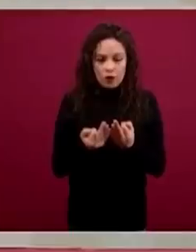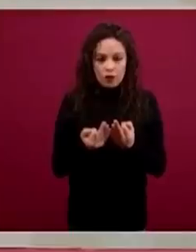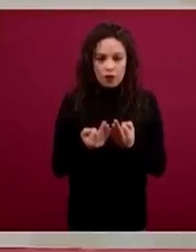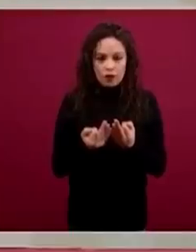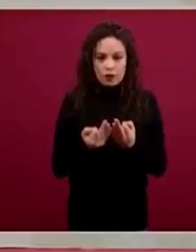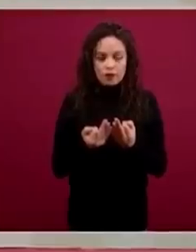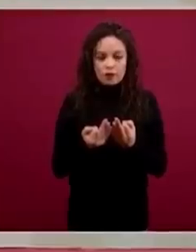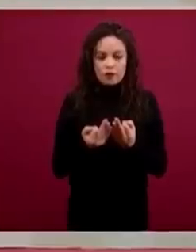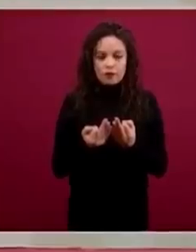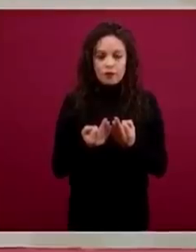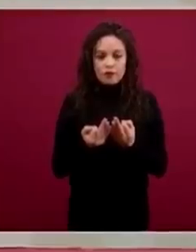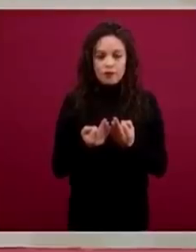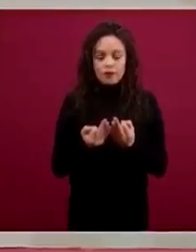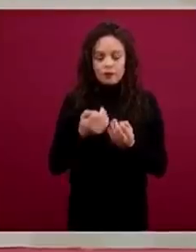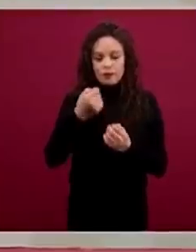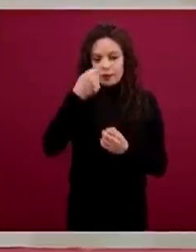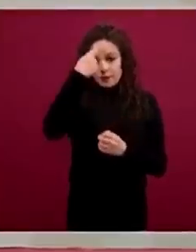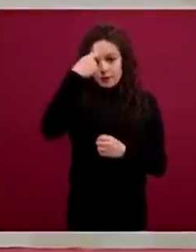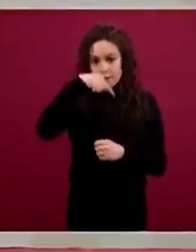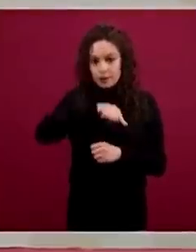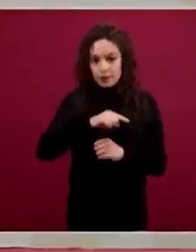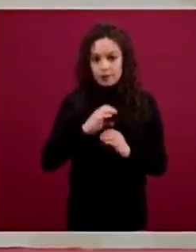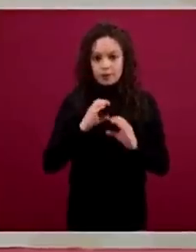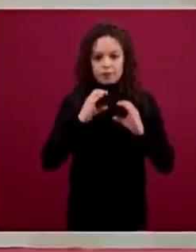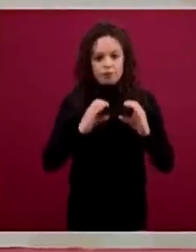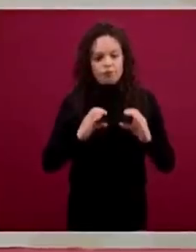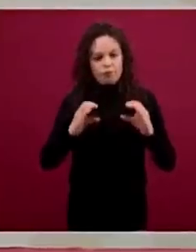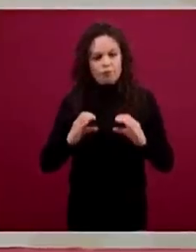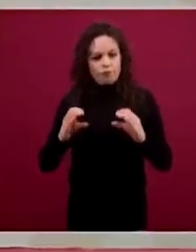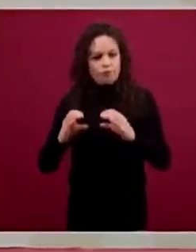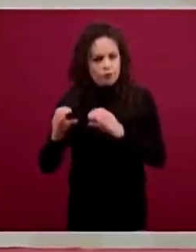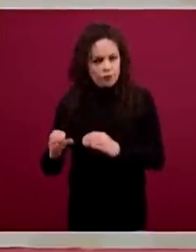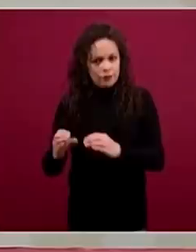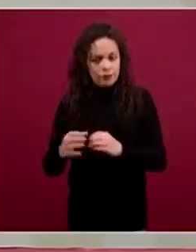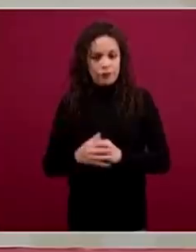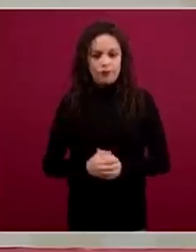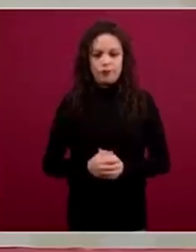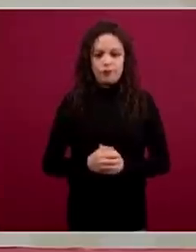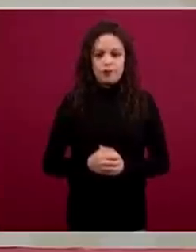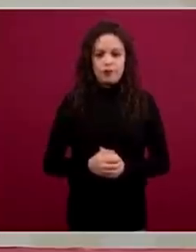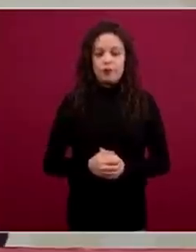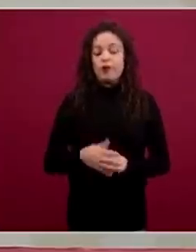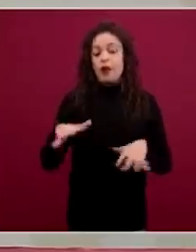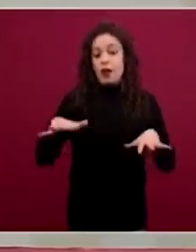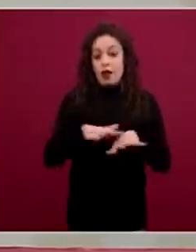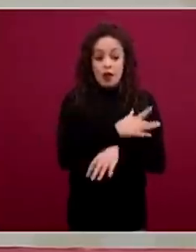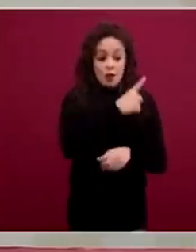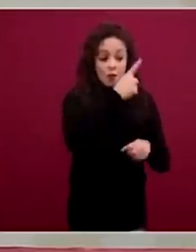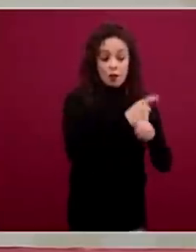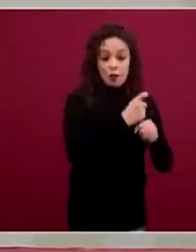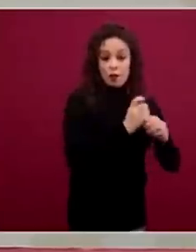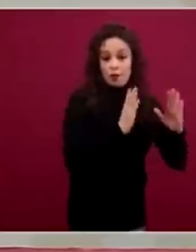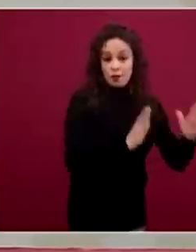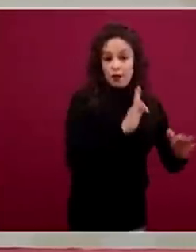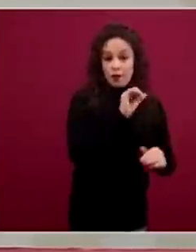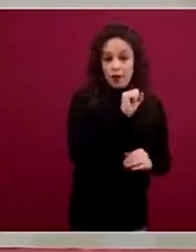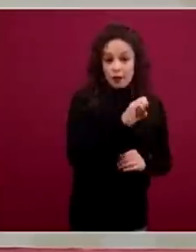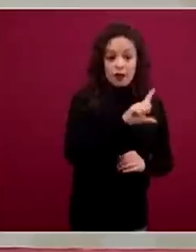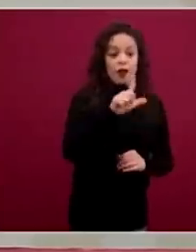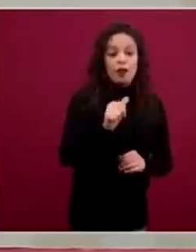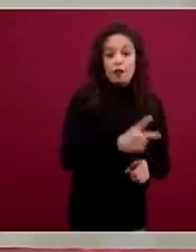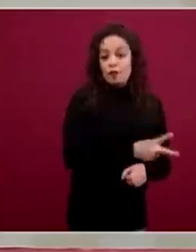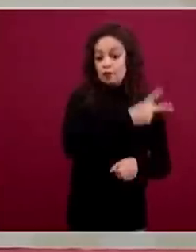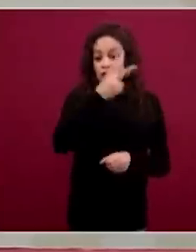nueva fase de la estrategia, así como en su momento transicionamos de la fase 1 a la fase 2 y cambiaron varios elementos de la